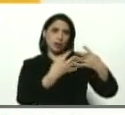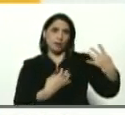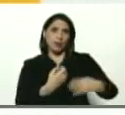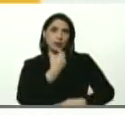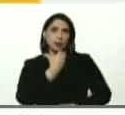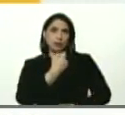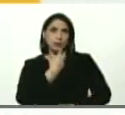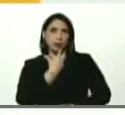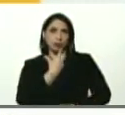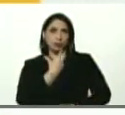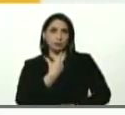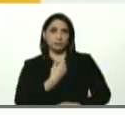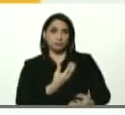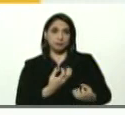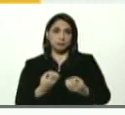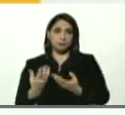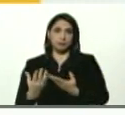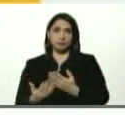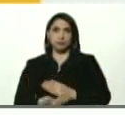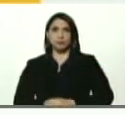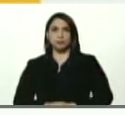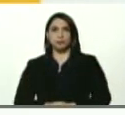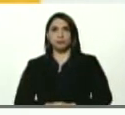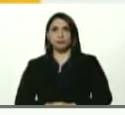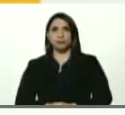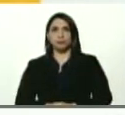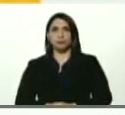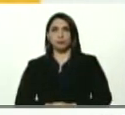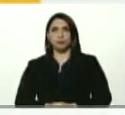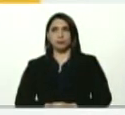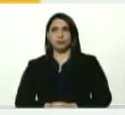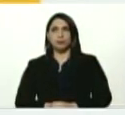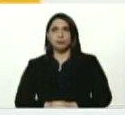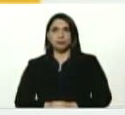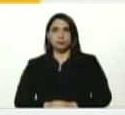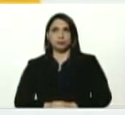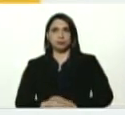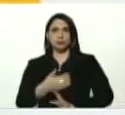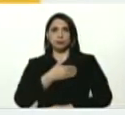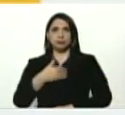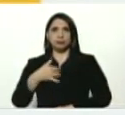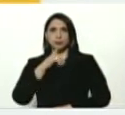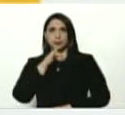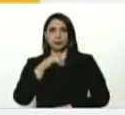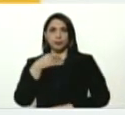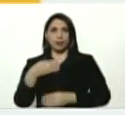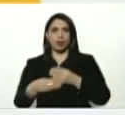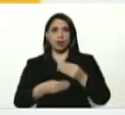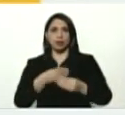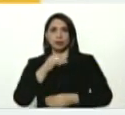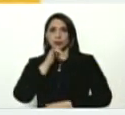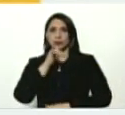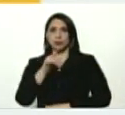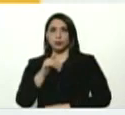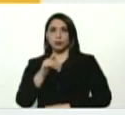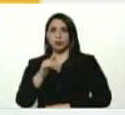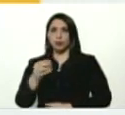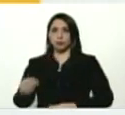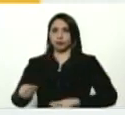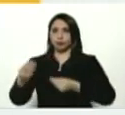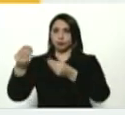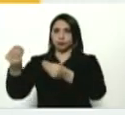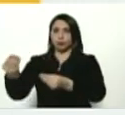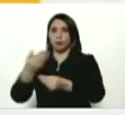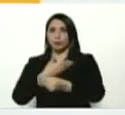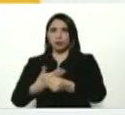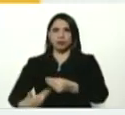que se han presentado. Luego, quería informar que dimos un reporte al presidente sobre lo que